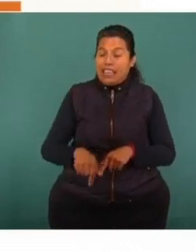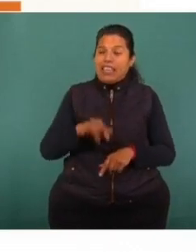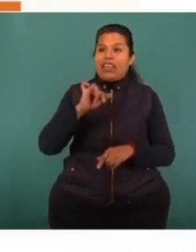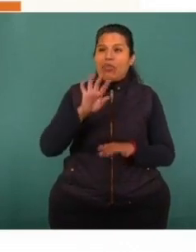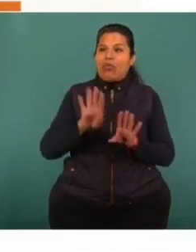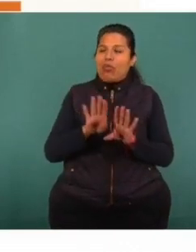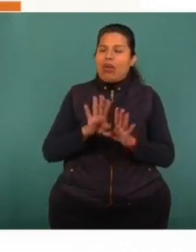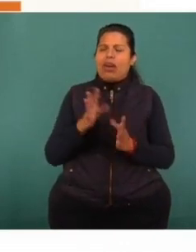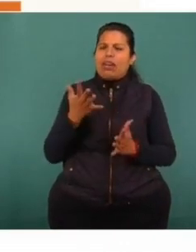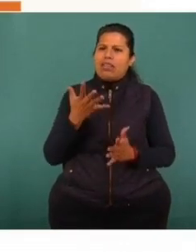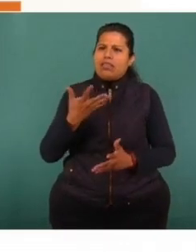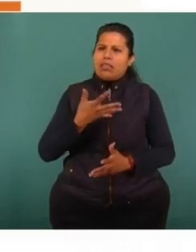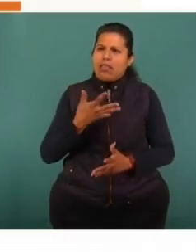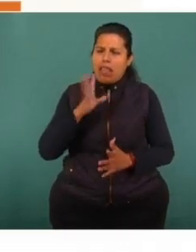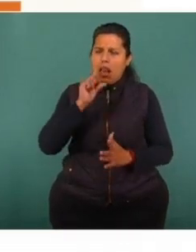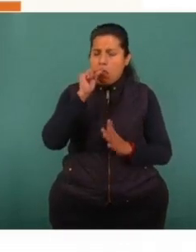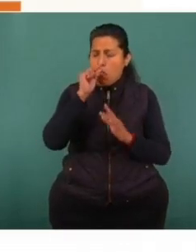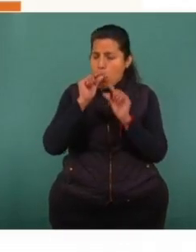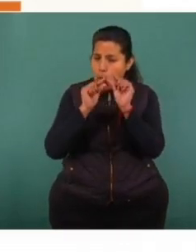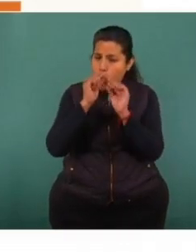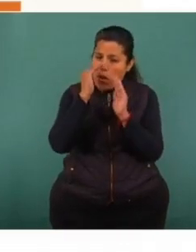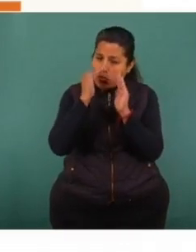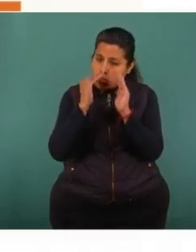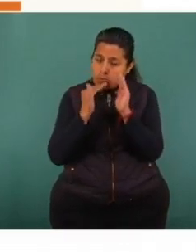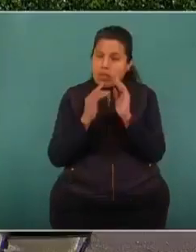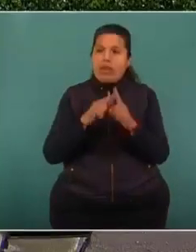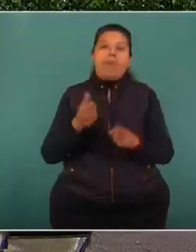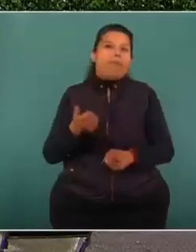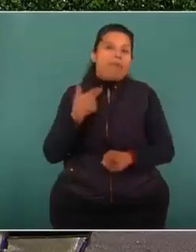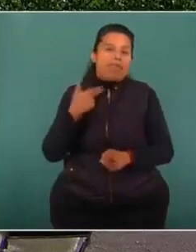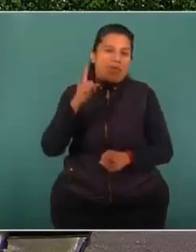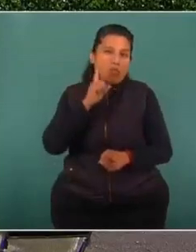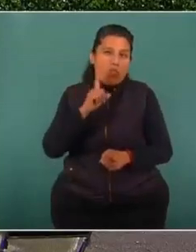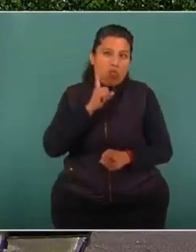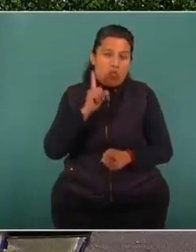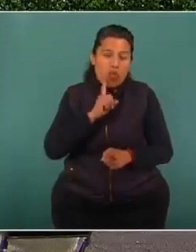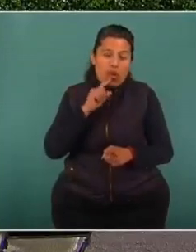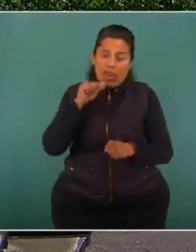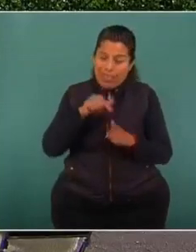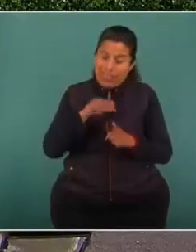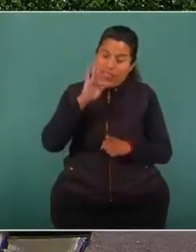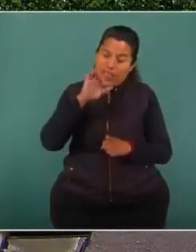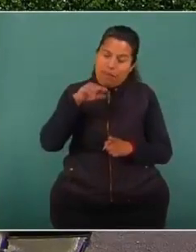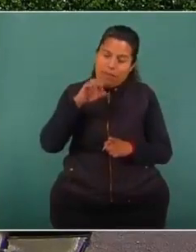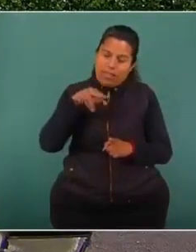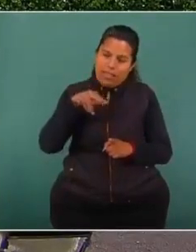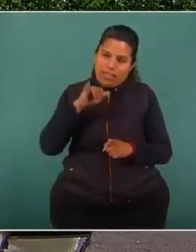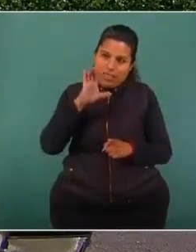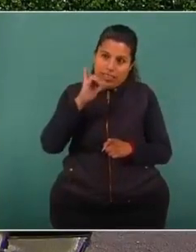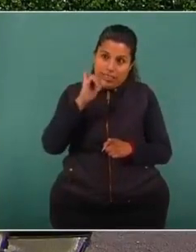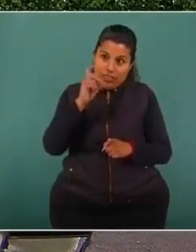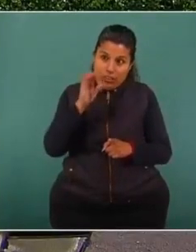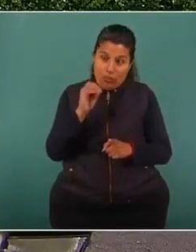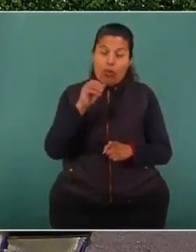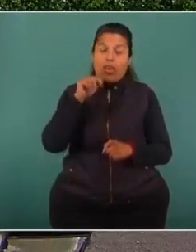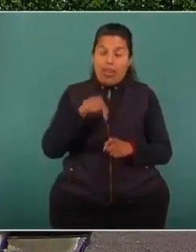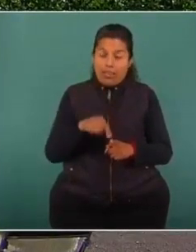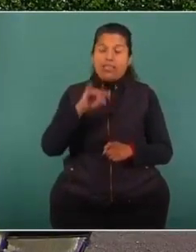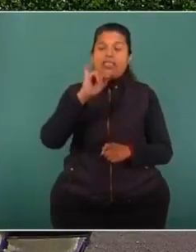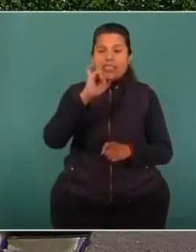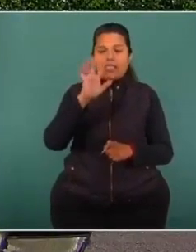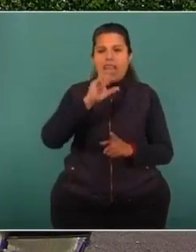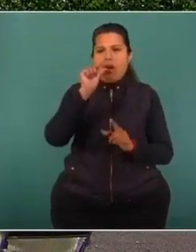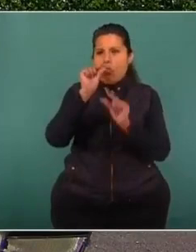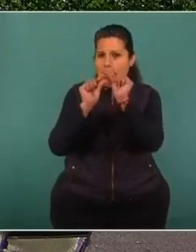con una tendencia a la baja. Feminicidio, el segundo lugar, aquí también podemos ver que sigue en una